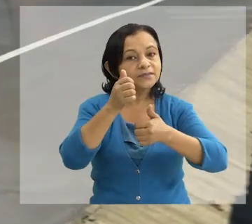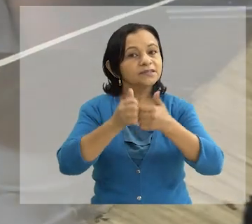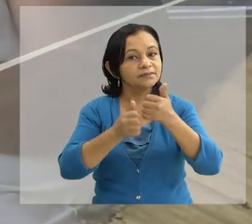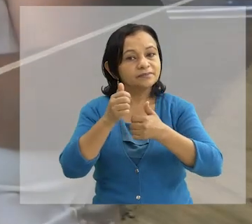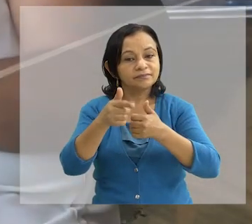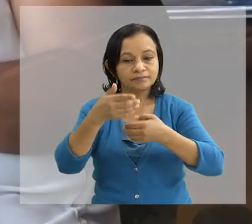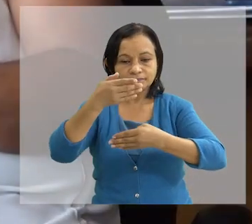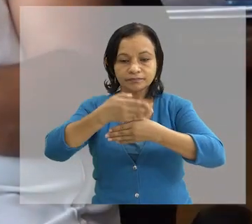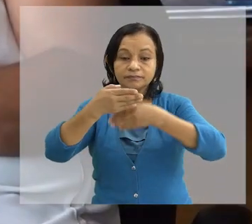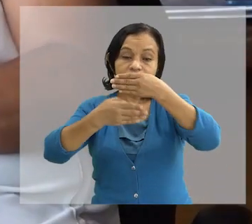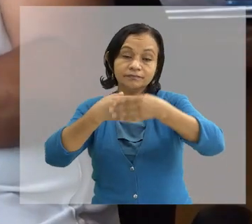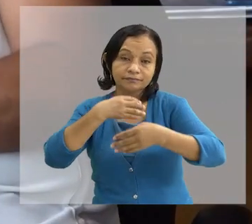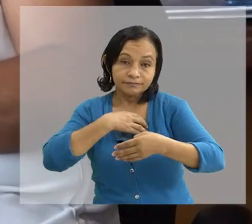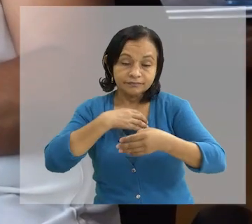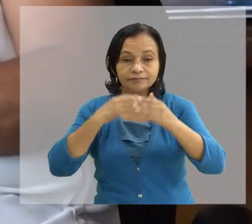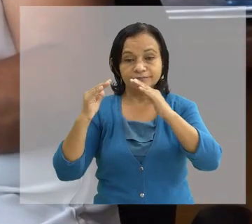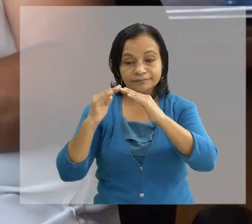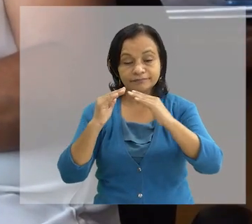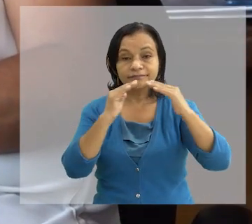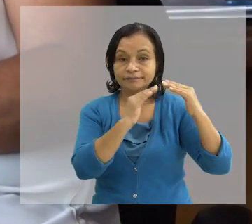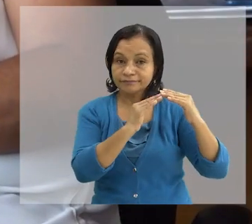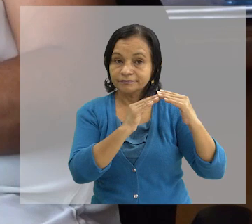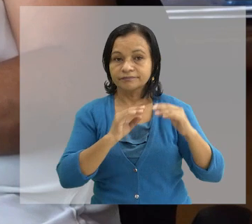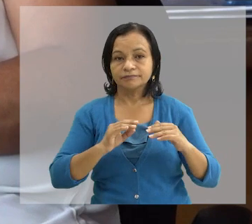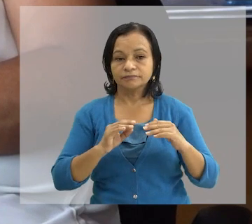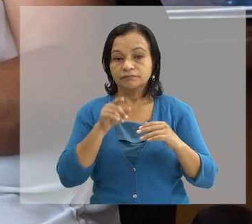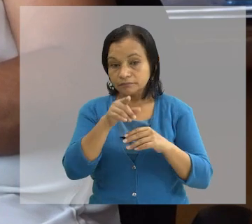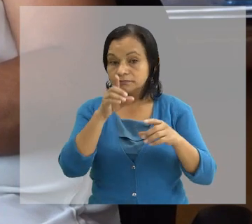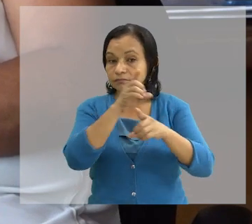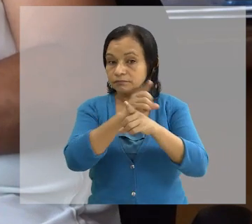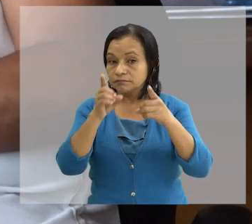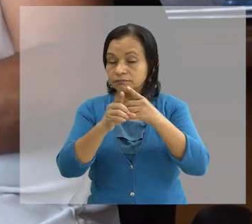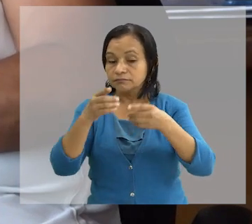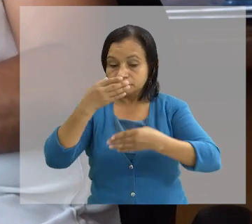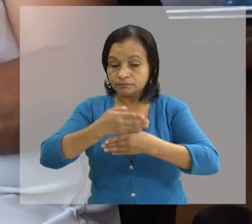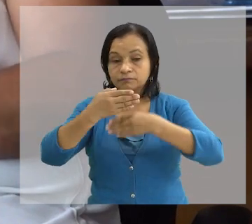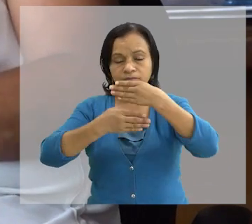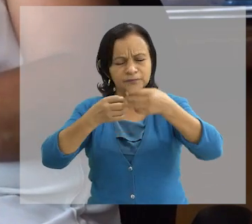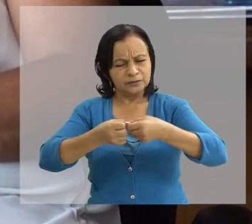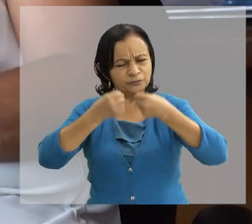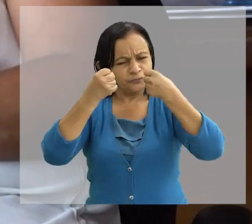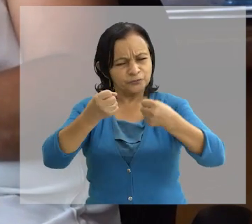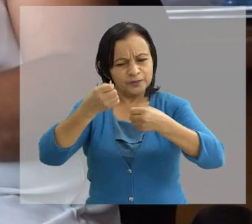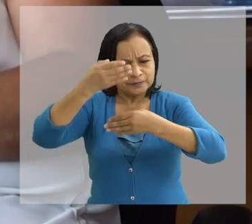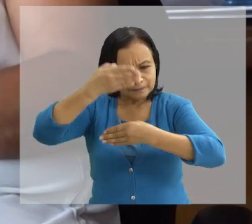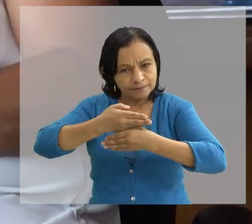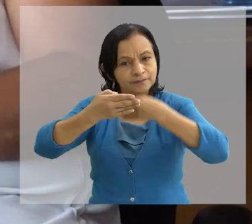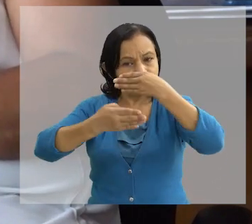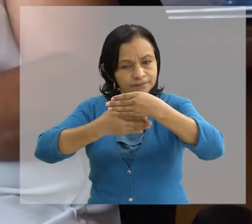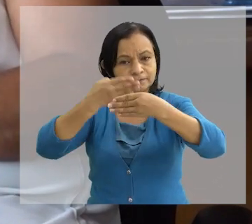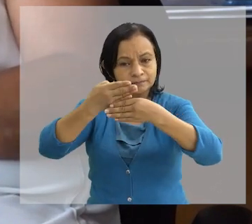en las construcciones de sus viviendas Tienen que ser construcciones fuertes, verdad, para que puedan